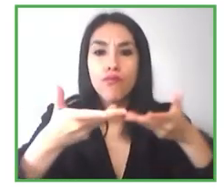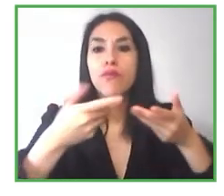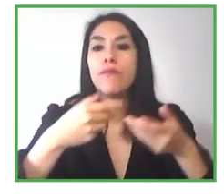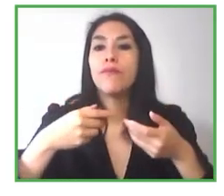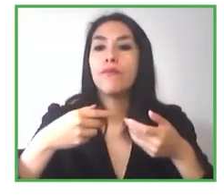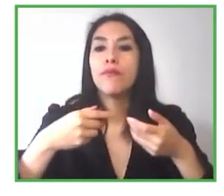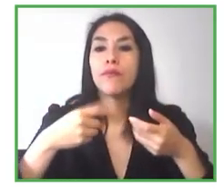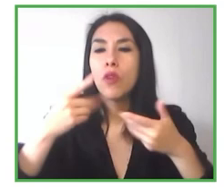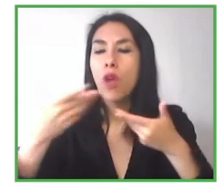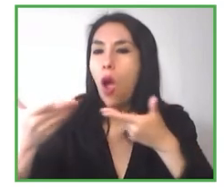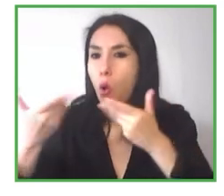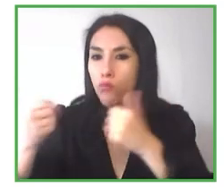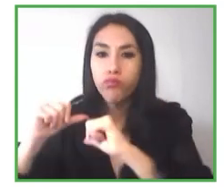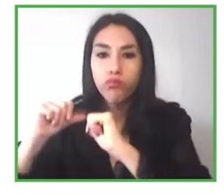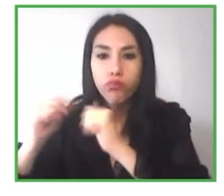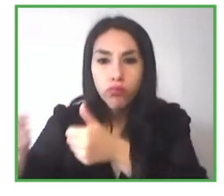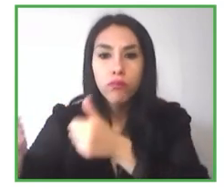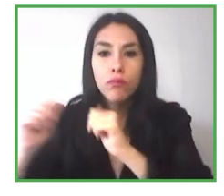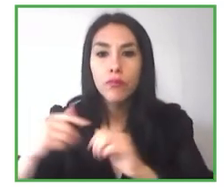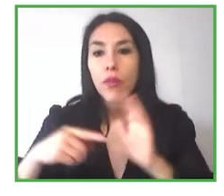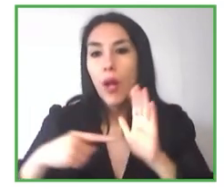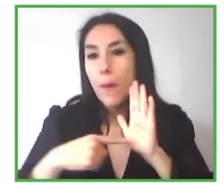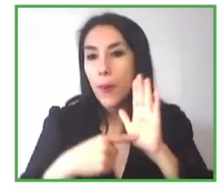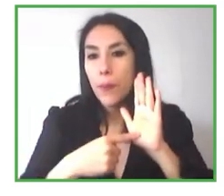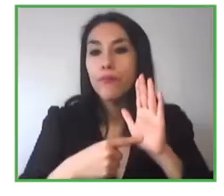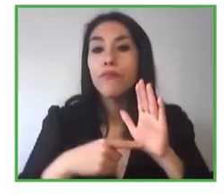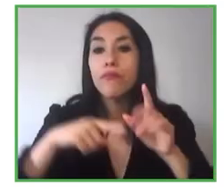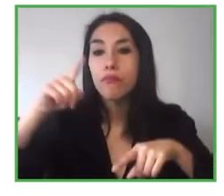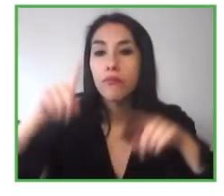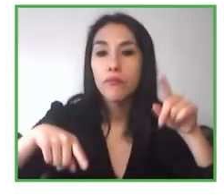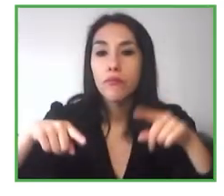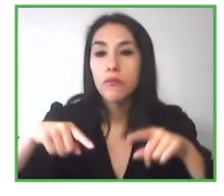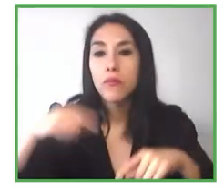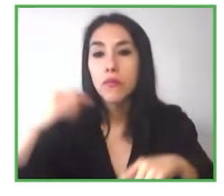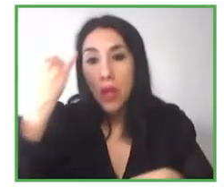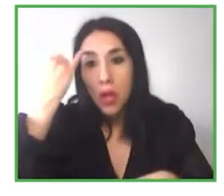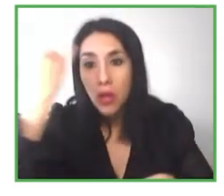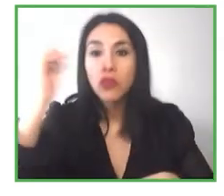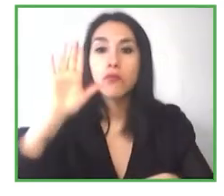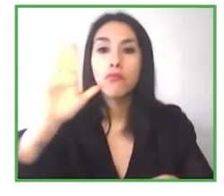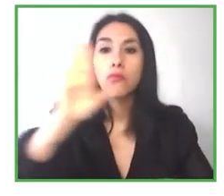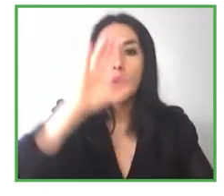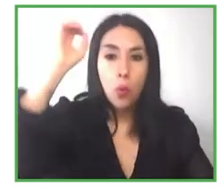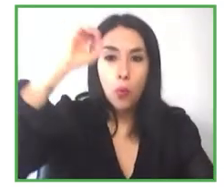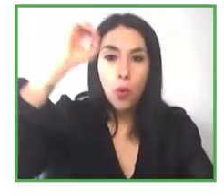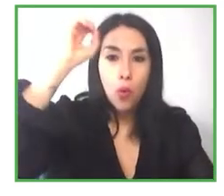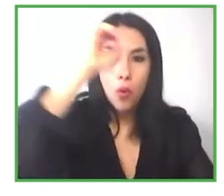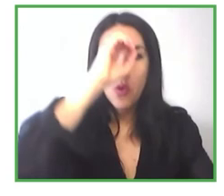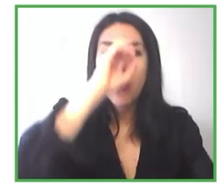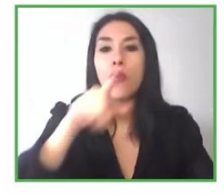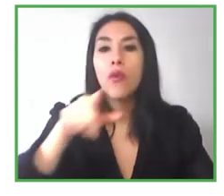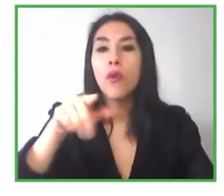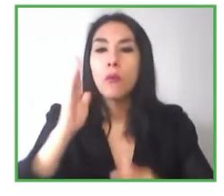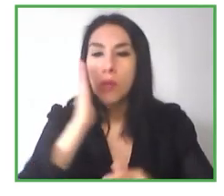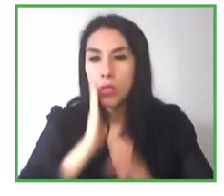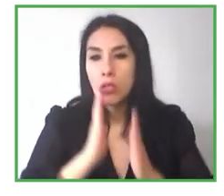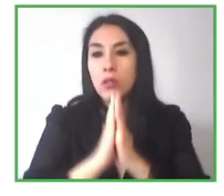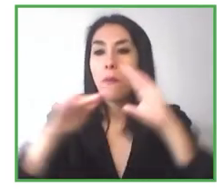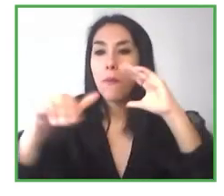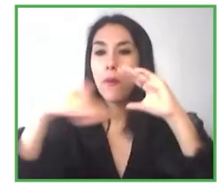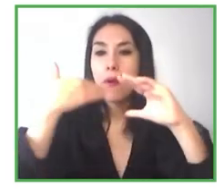entender los desafíos entonces si es que tienen alguna idea o sugerencia por favor envíanos un correo electrónico